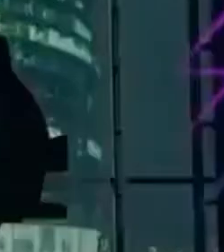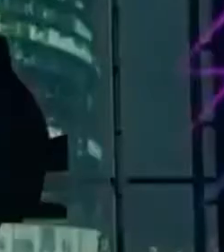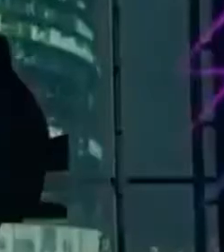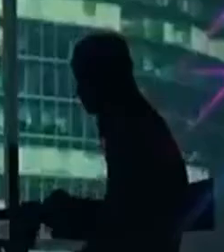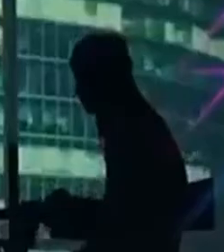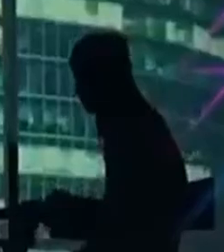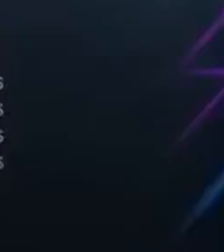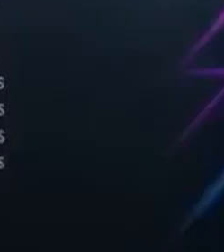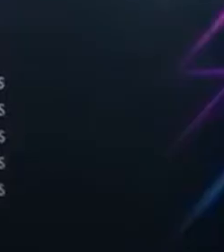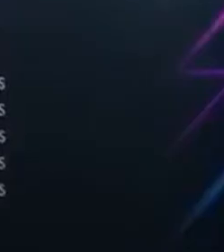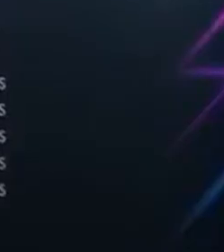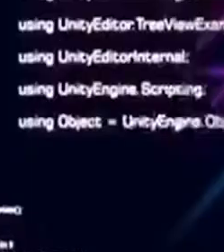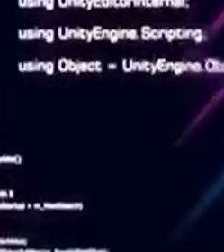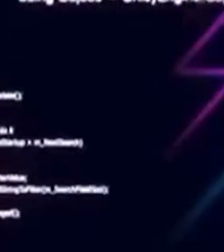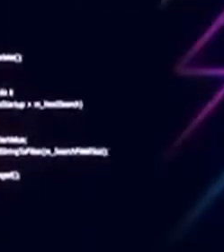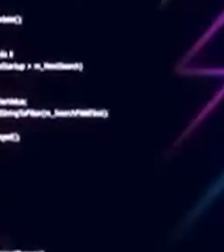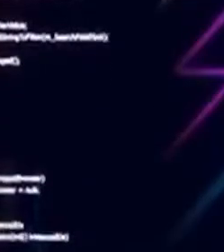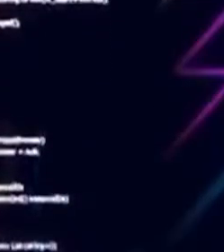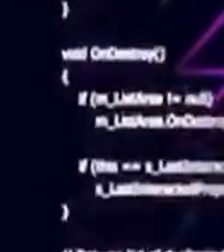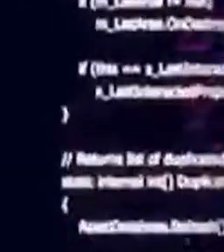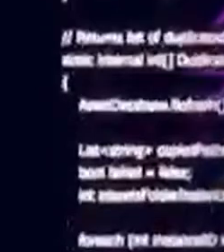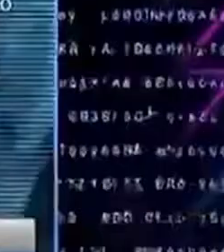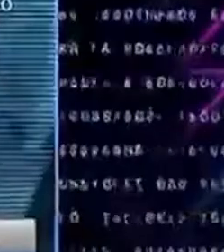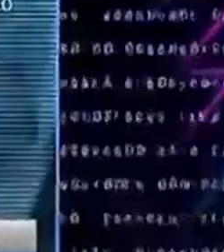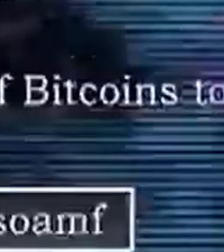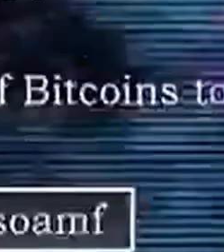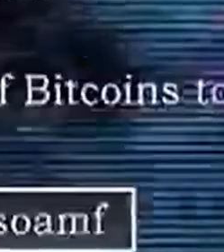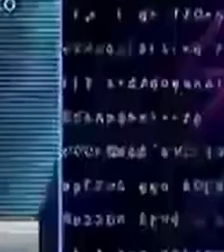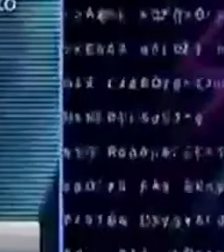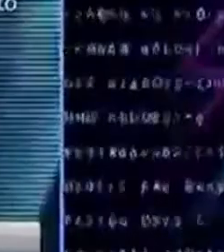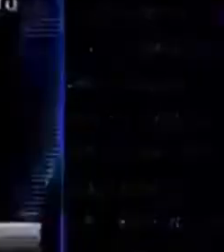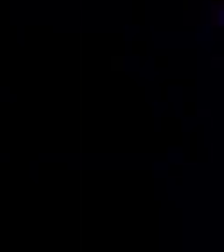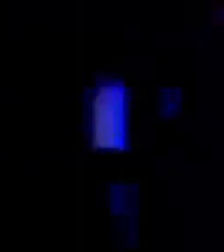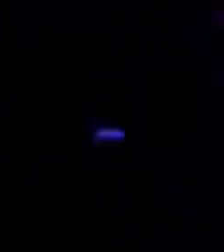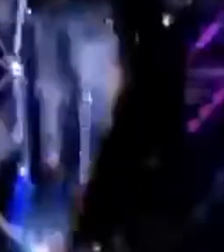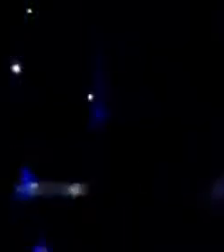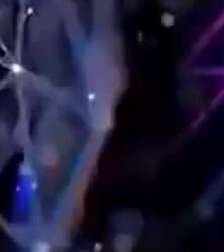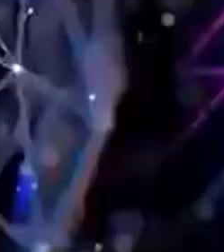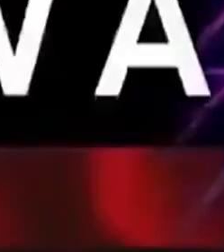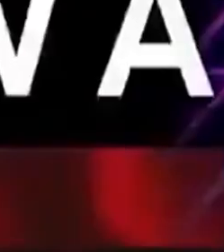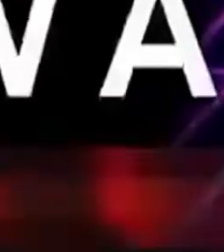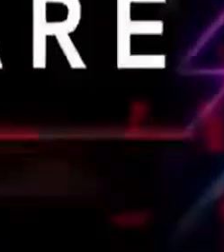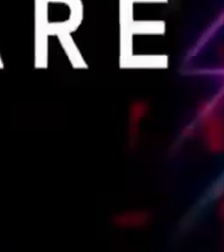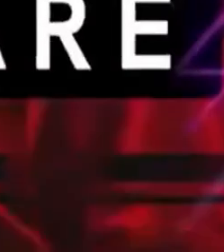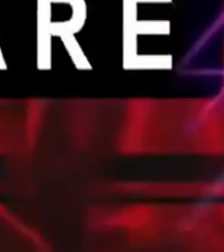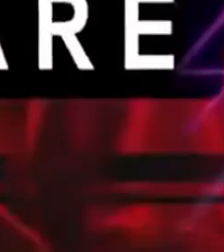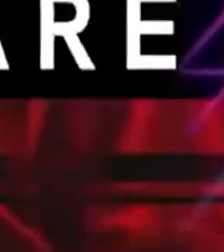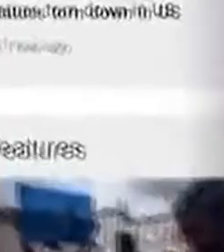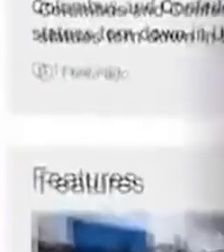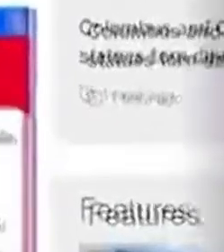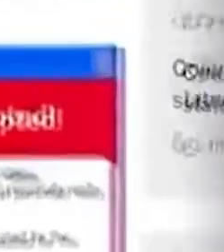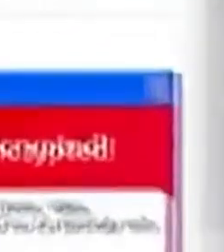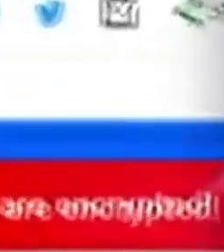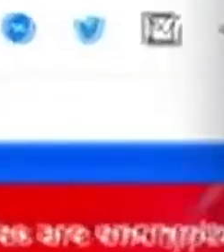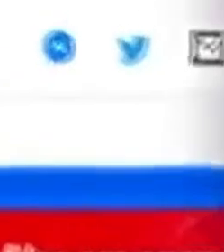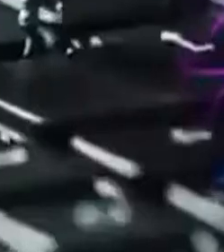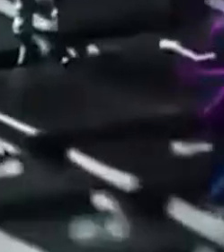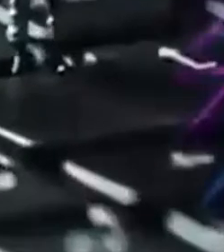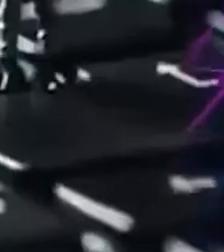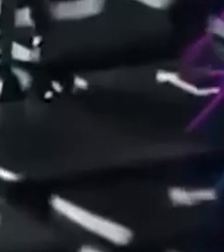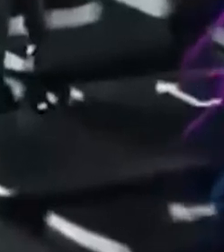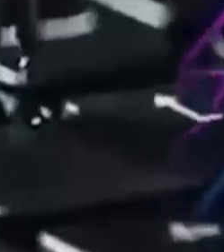analista Genji Ríos sobre esto Y el especialista Miguel Guerra León Nos contará sobre seguridad cibernética y